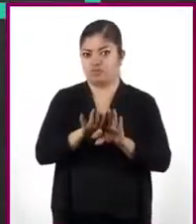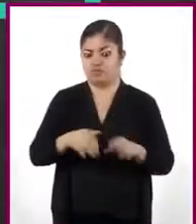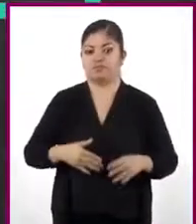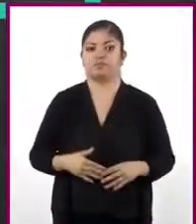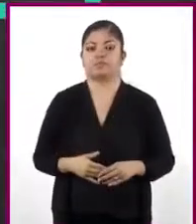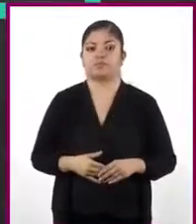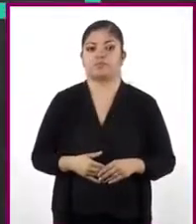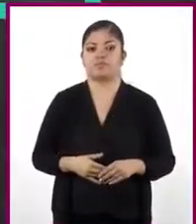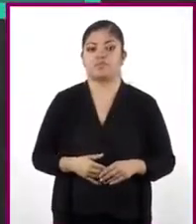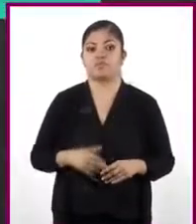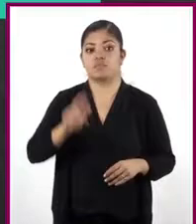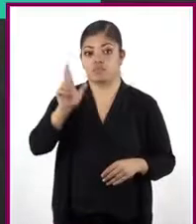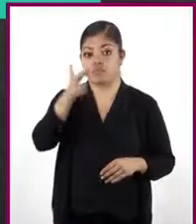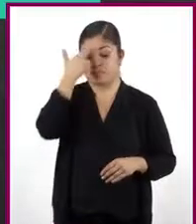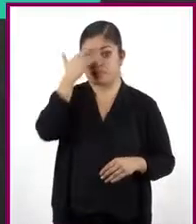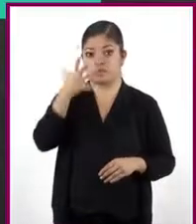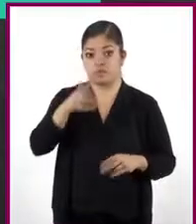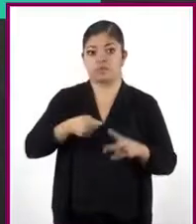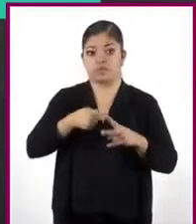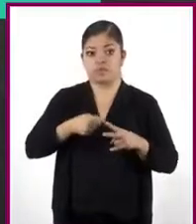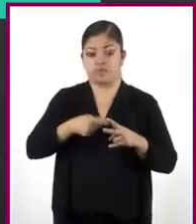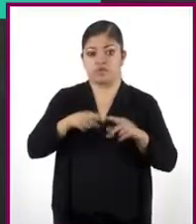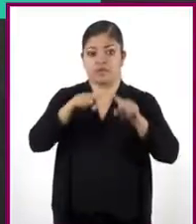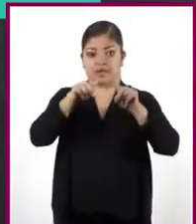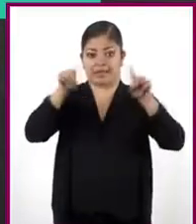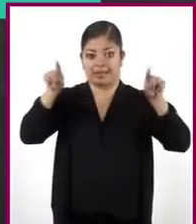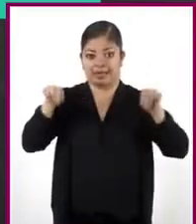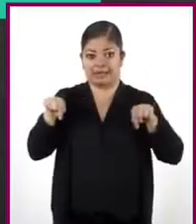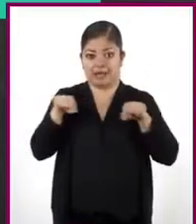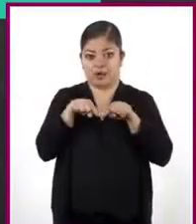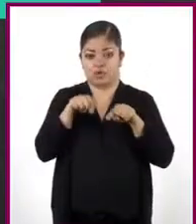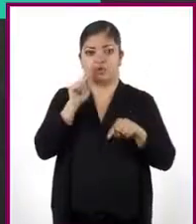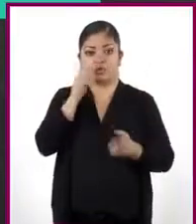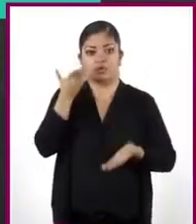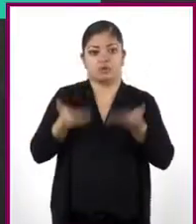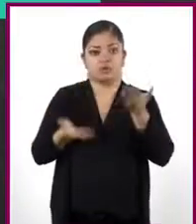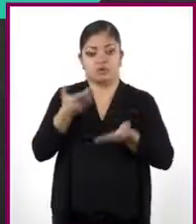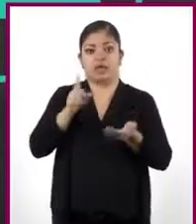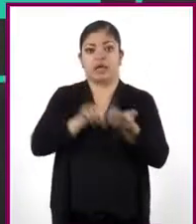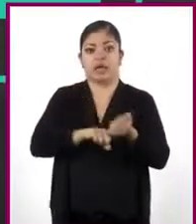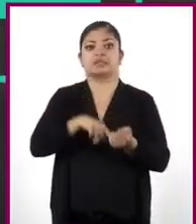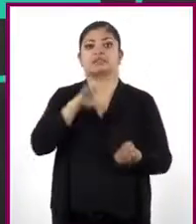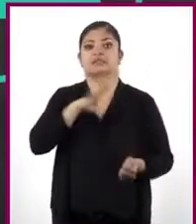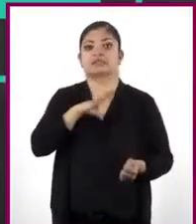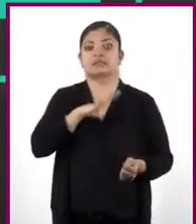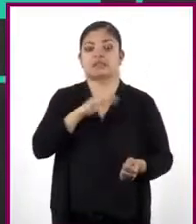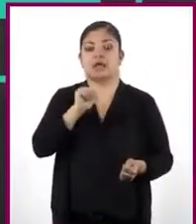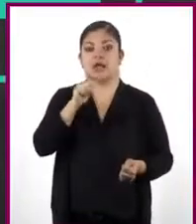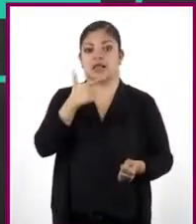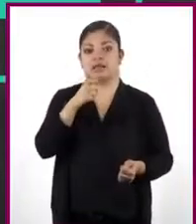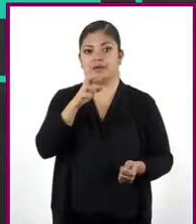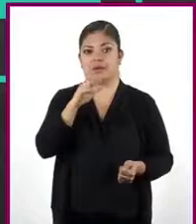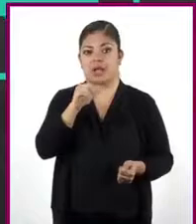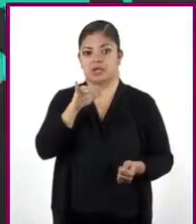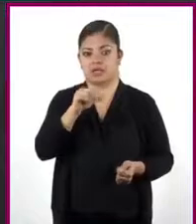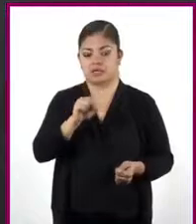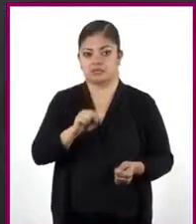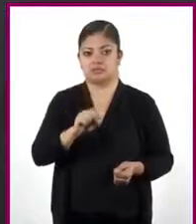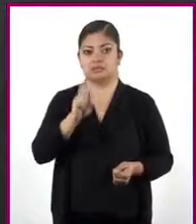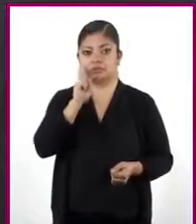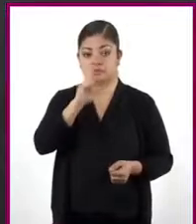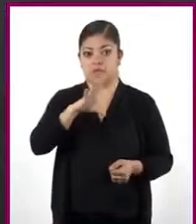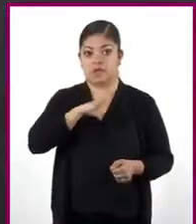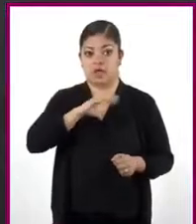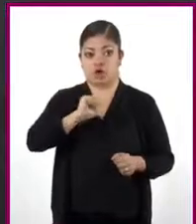Recuerden que a través del cálculo del área de rectángulos podemos ver la equivalencia entre expresiones algebraicas. Observen el